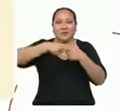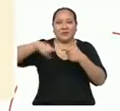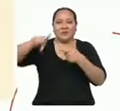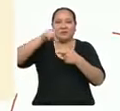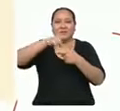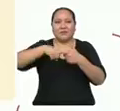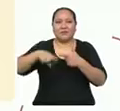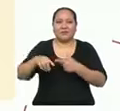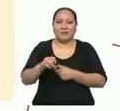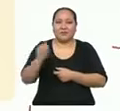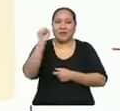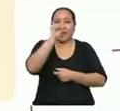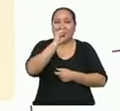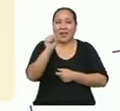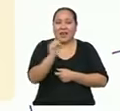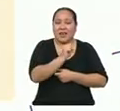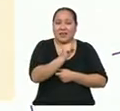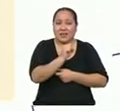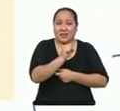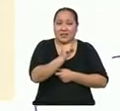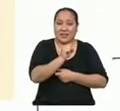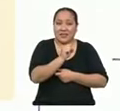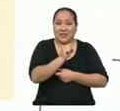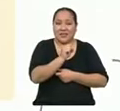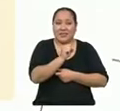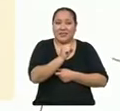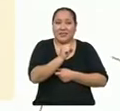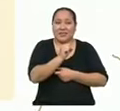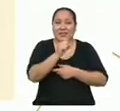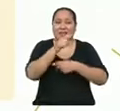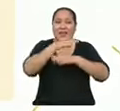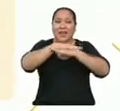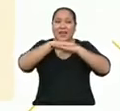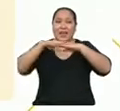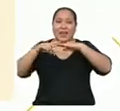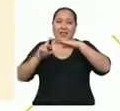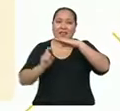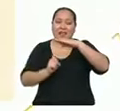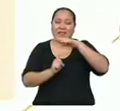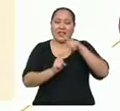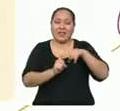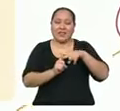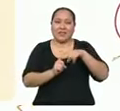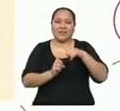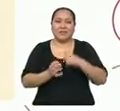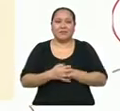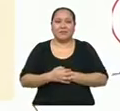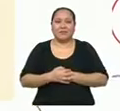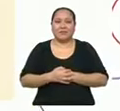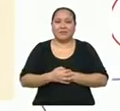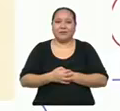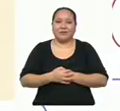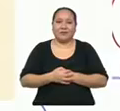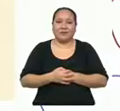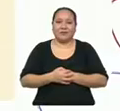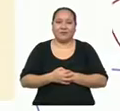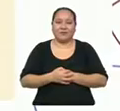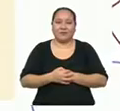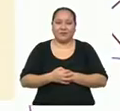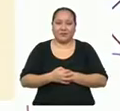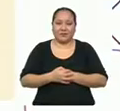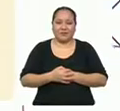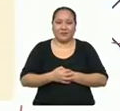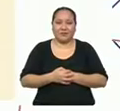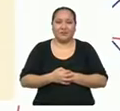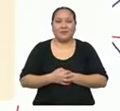desviación estándar, representada con una S, entre la media aritmética, que es esa X con una